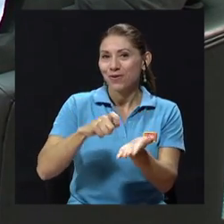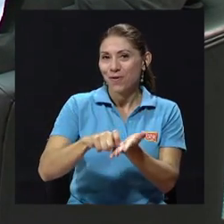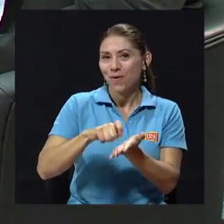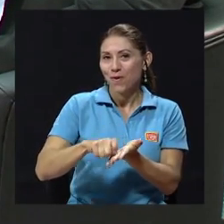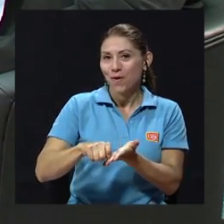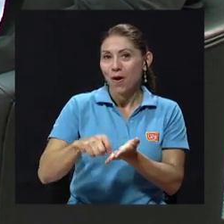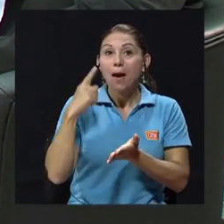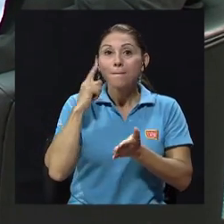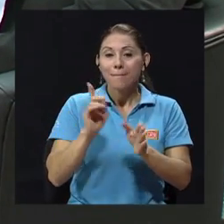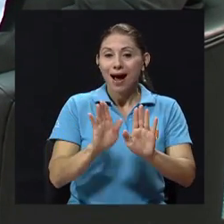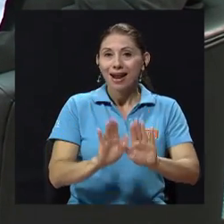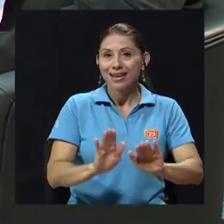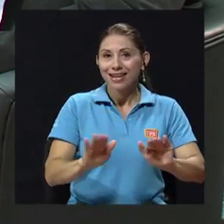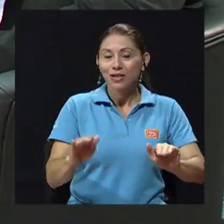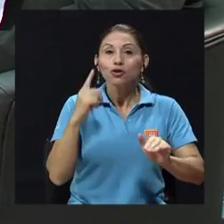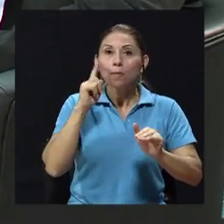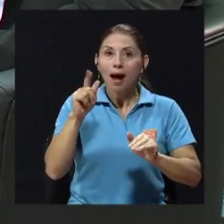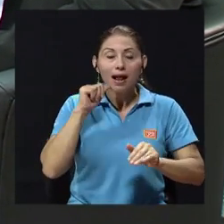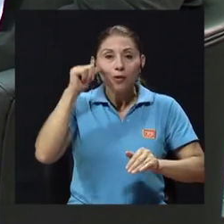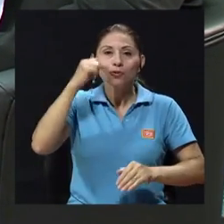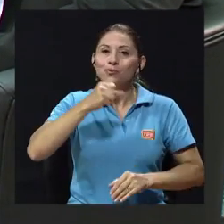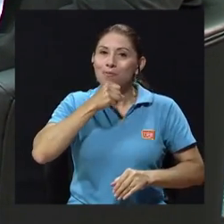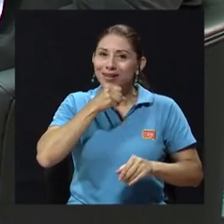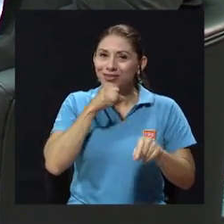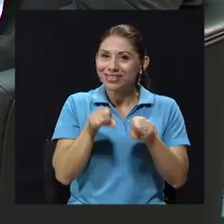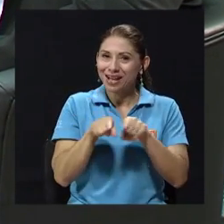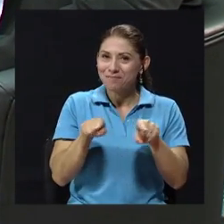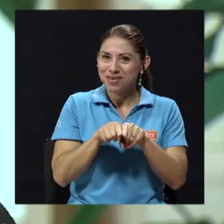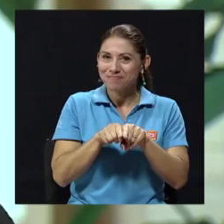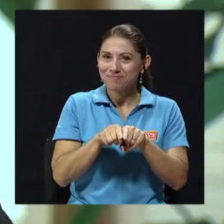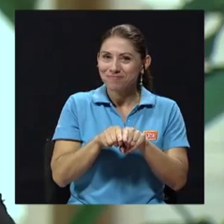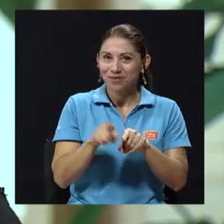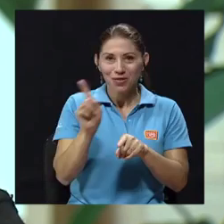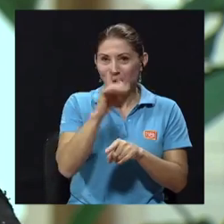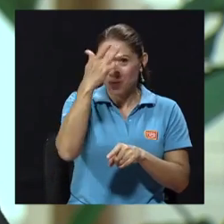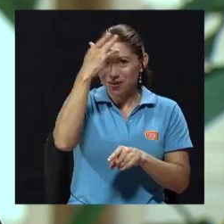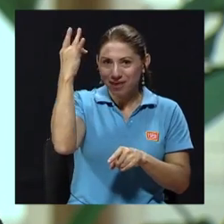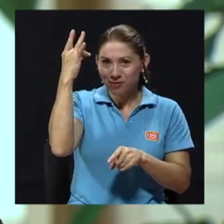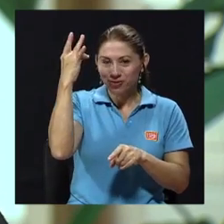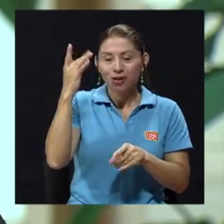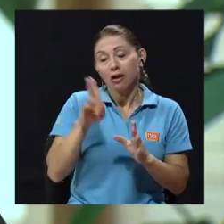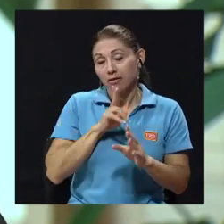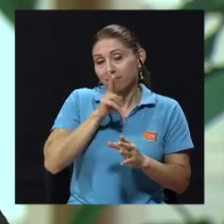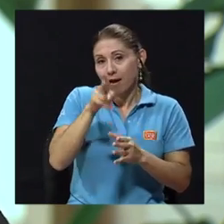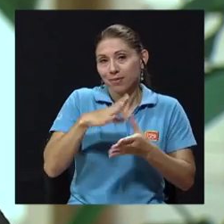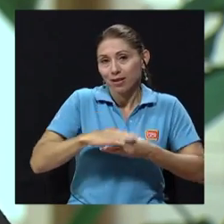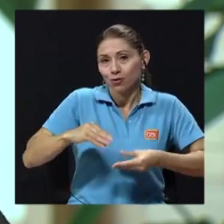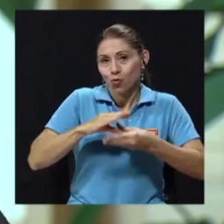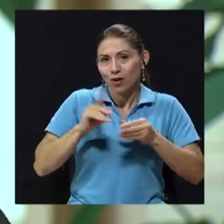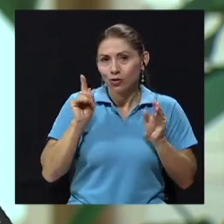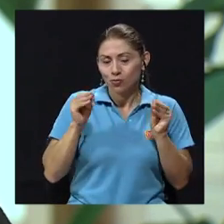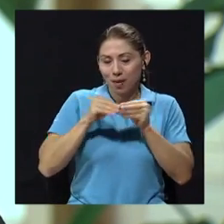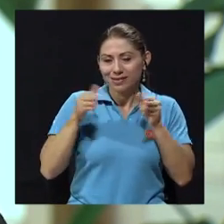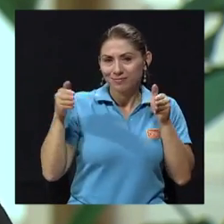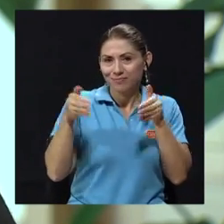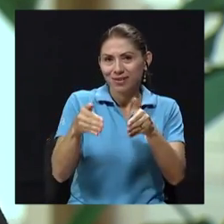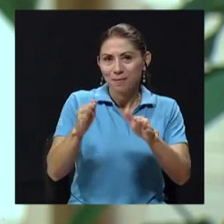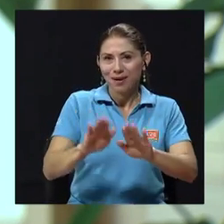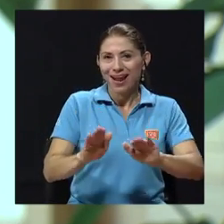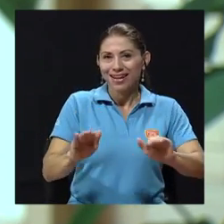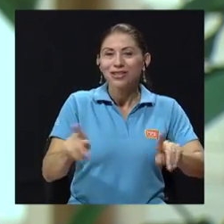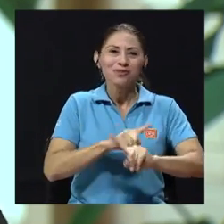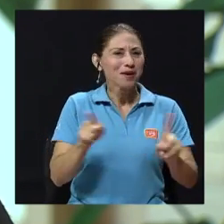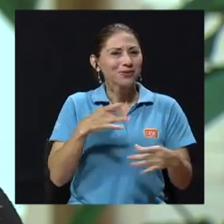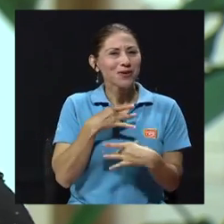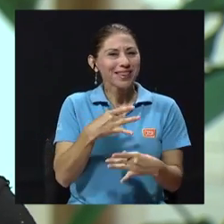para los niños, para los adultos mayores también, no olvidemos esta población, aunque los cuentos son básicamente para niños, son tan